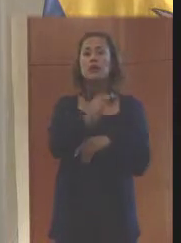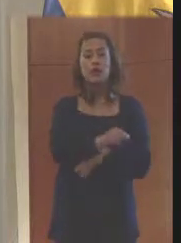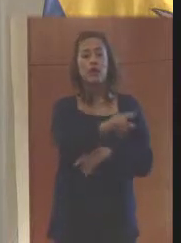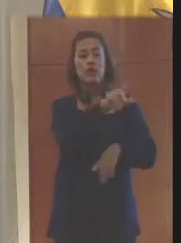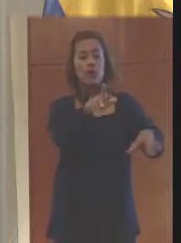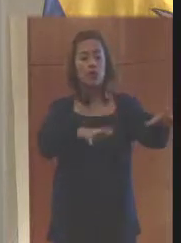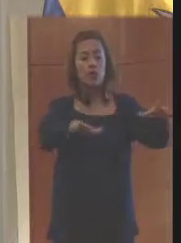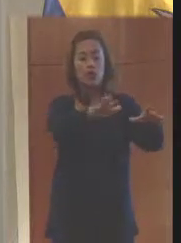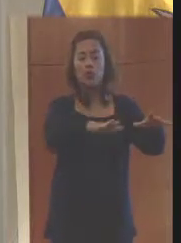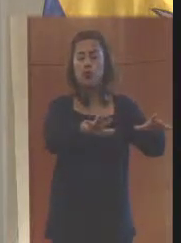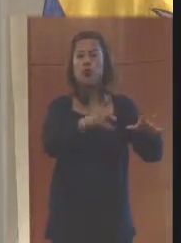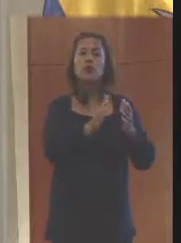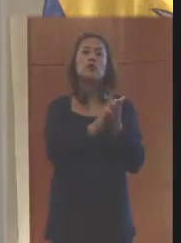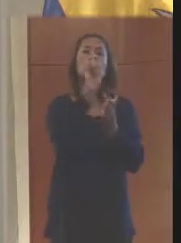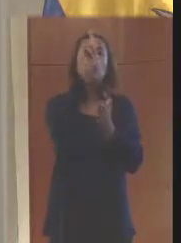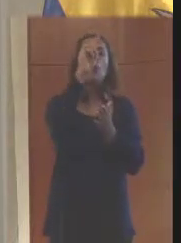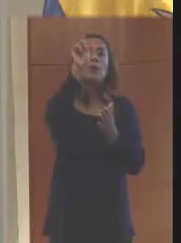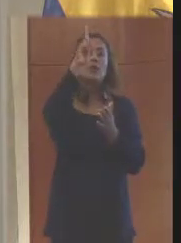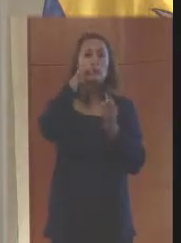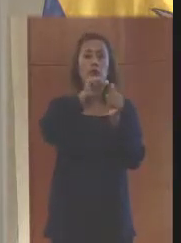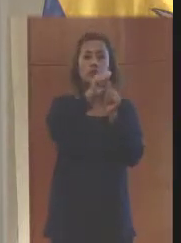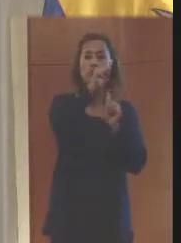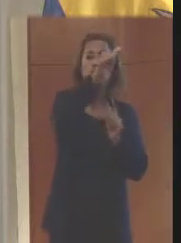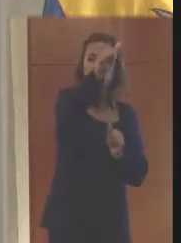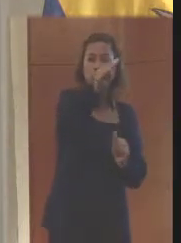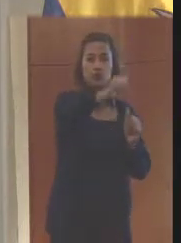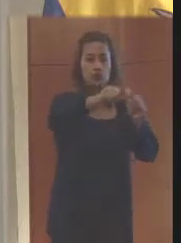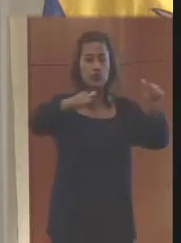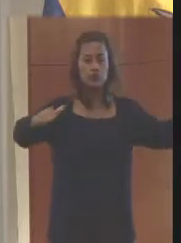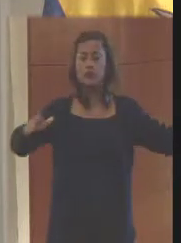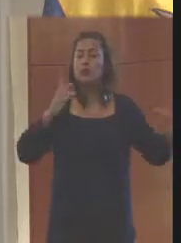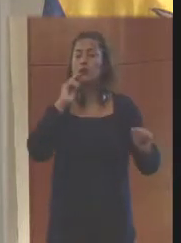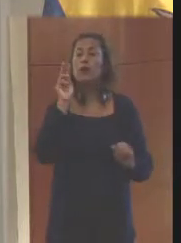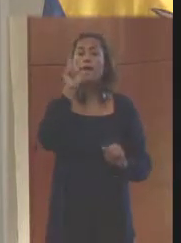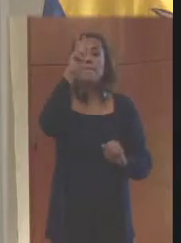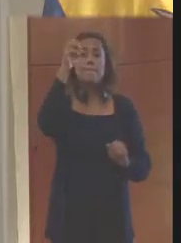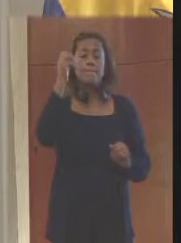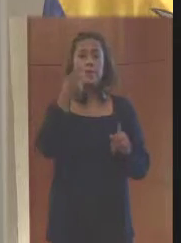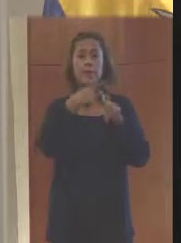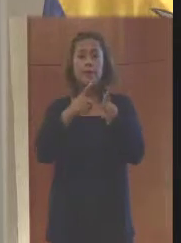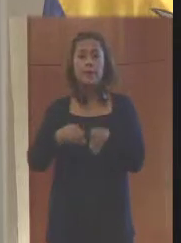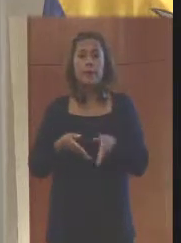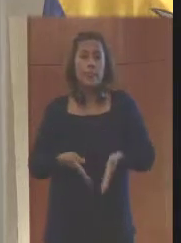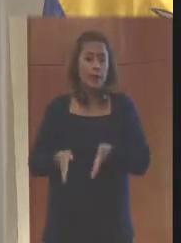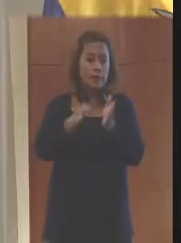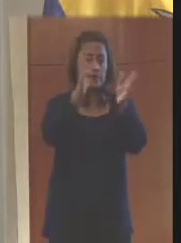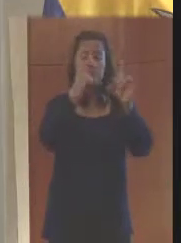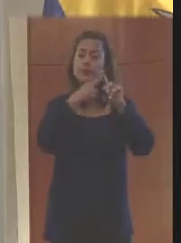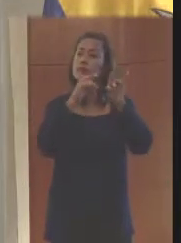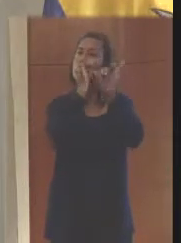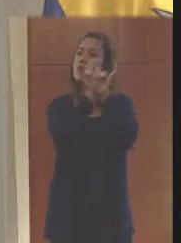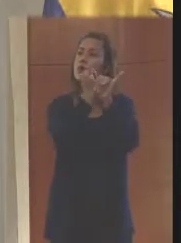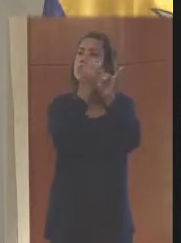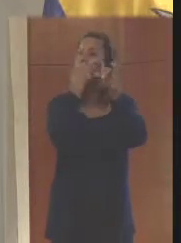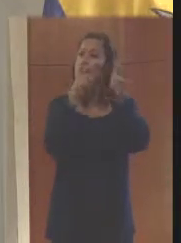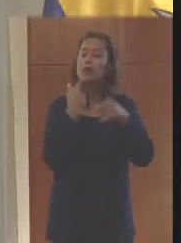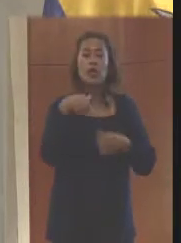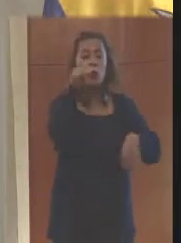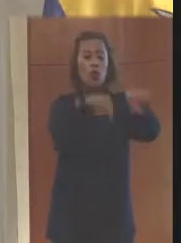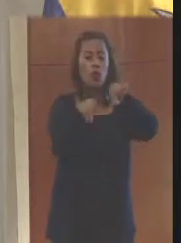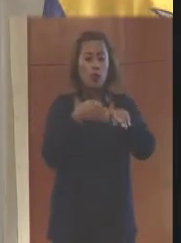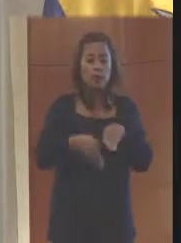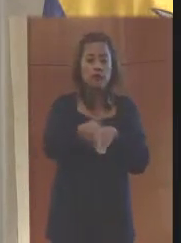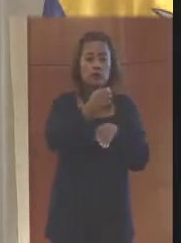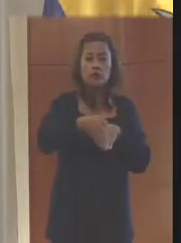Tenemos este área geográfica en Colombia. Sí. Tenemos 20 corredores industriales, a través